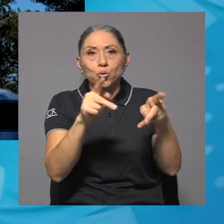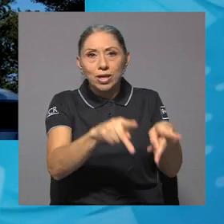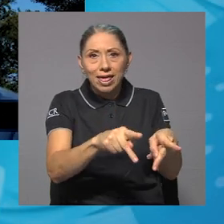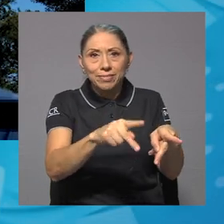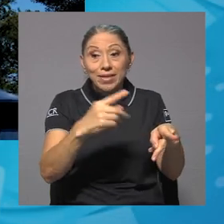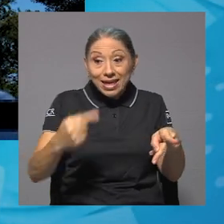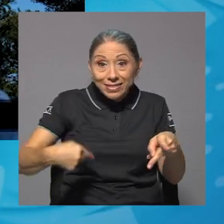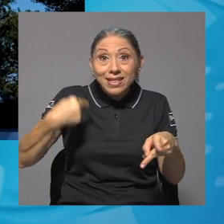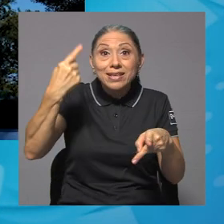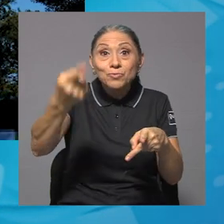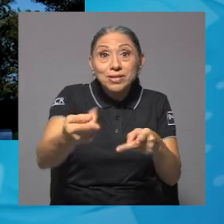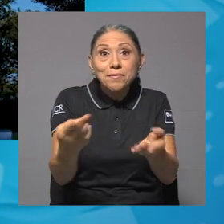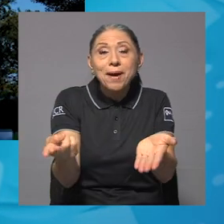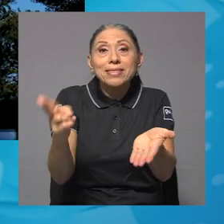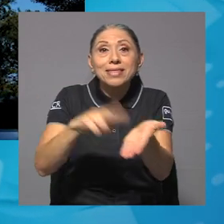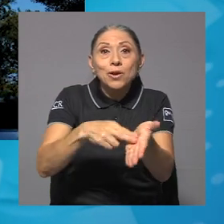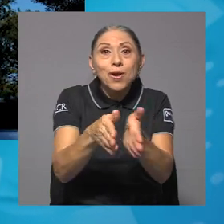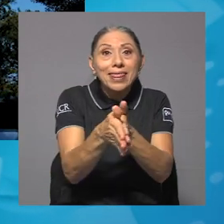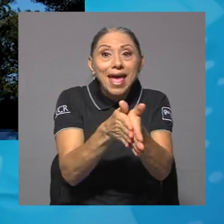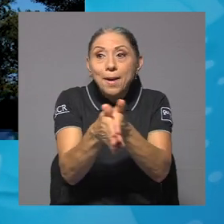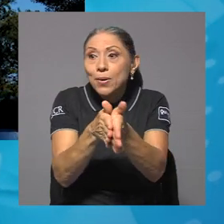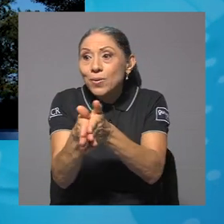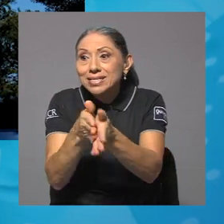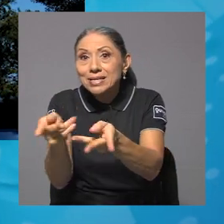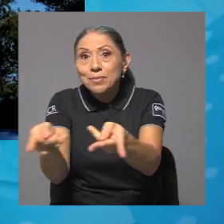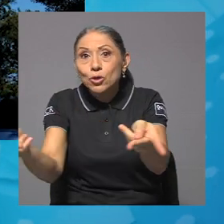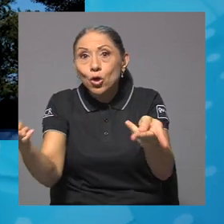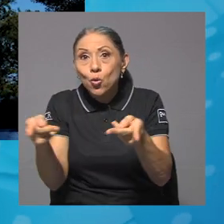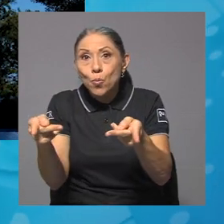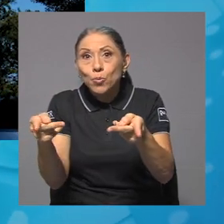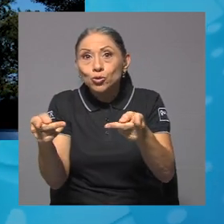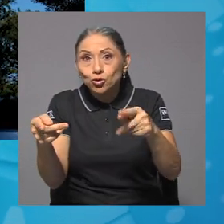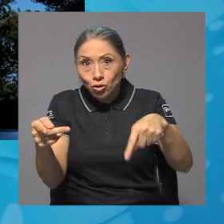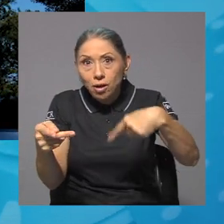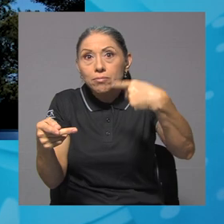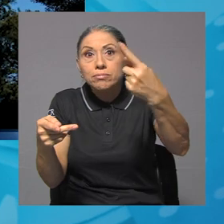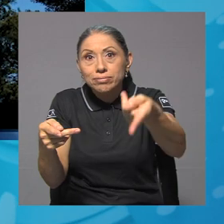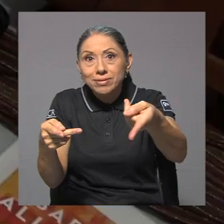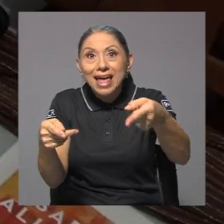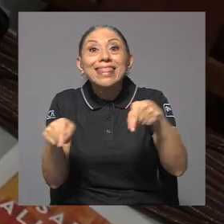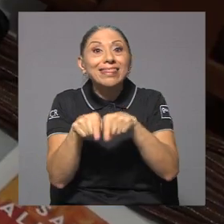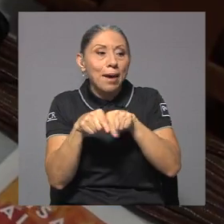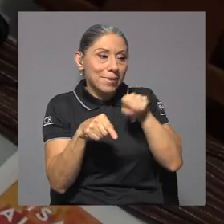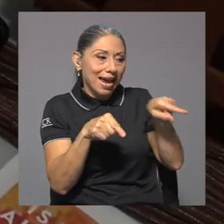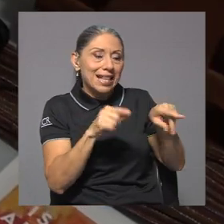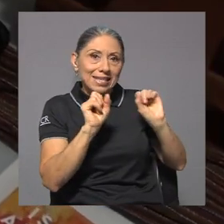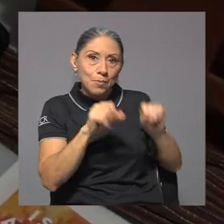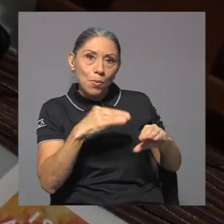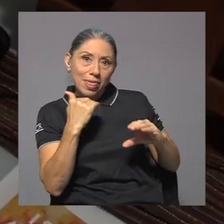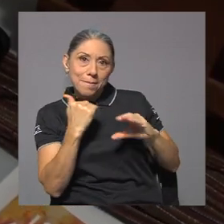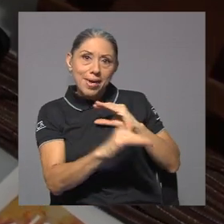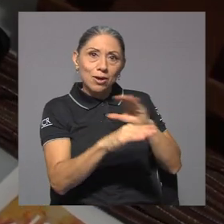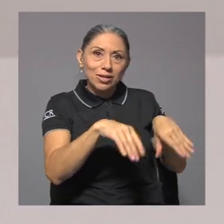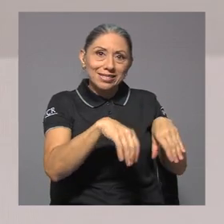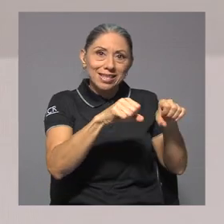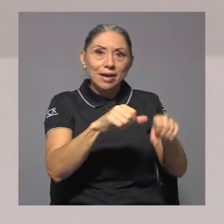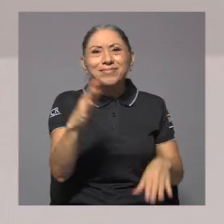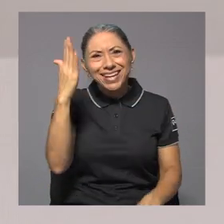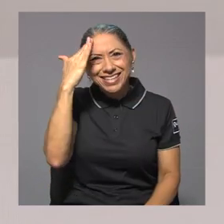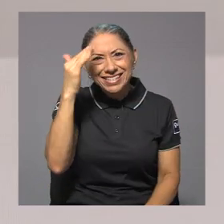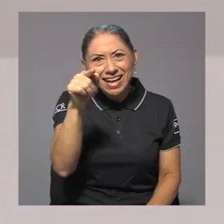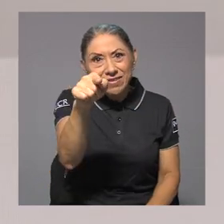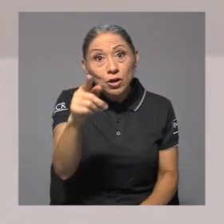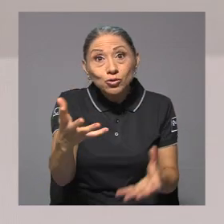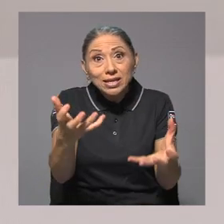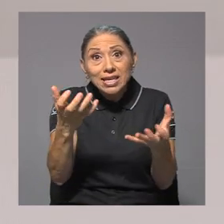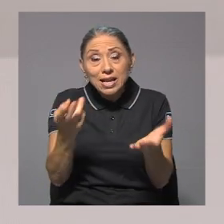para que en la matrícula de aprovechamiento de cupos, que es posterior a la matrícula, también tenga una cita. Así es que